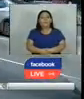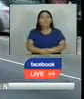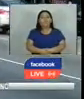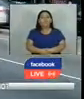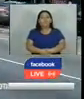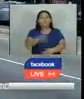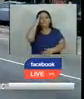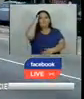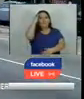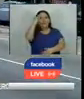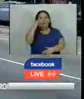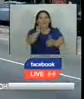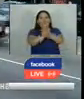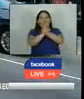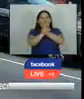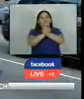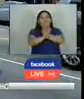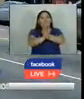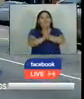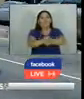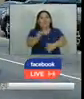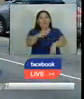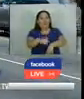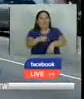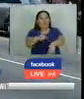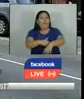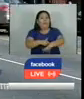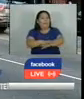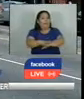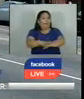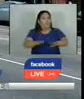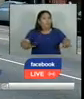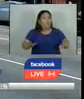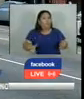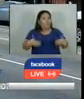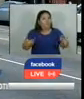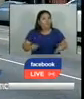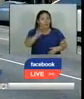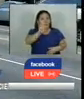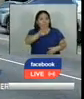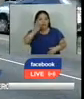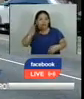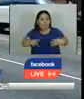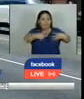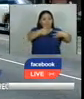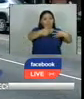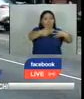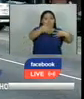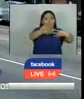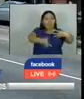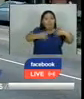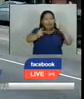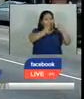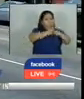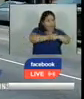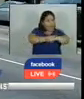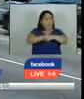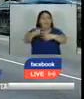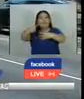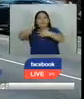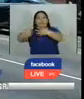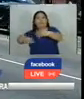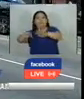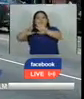Así es, un gusto poderte saludar. Roxana, la hora cero ha llegado para el fin del título 42 y que entre en vigencia ya el título